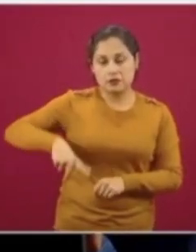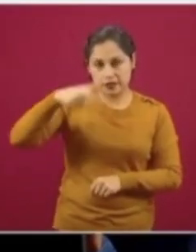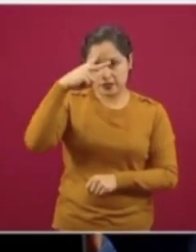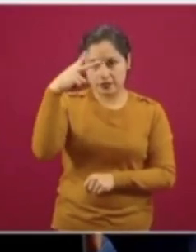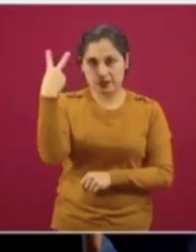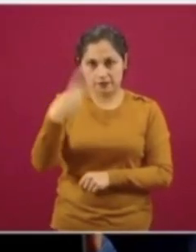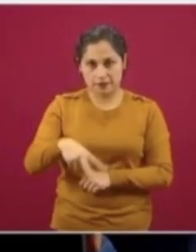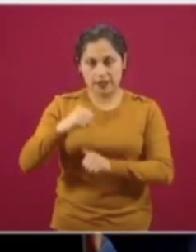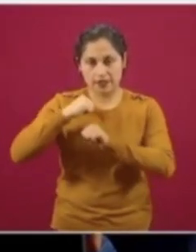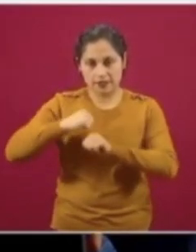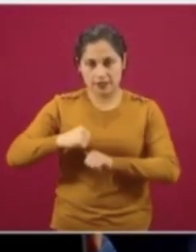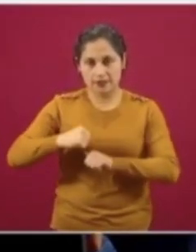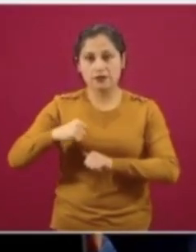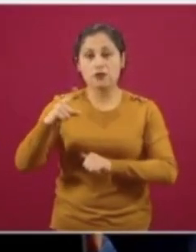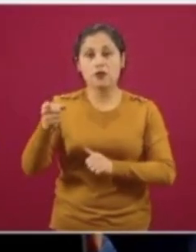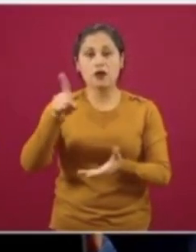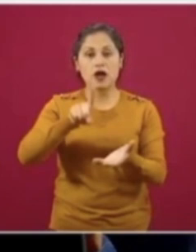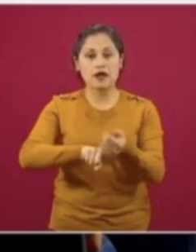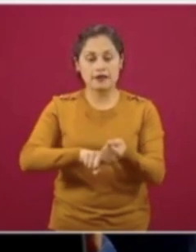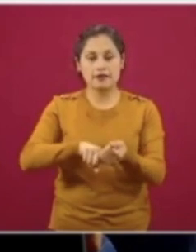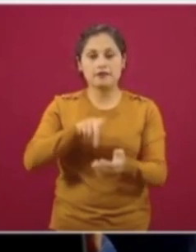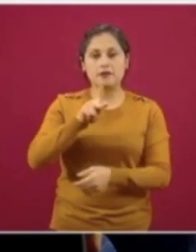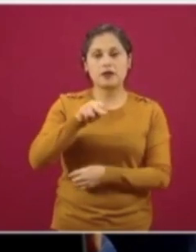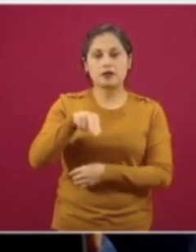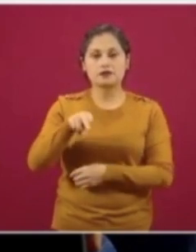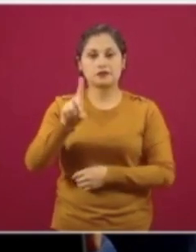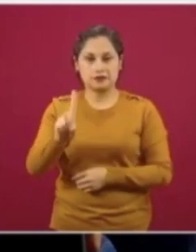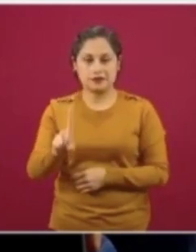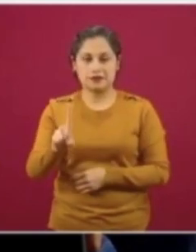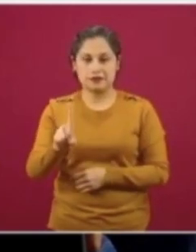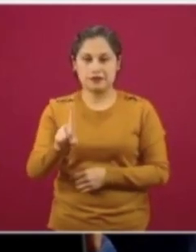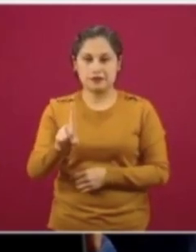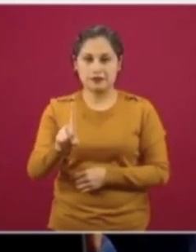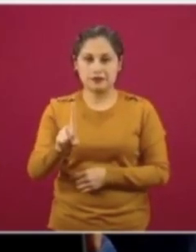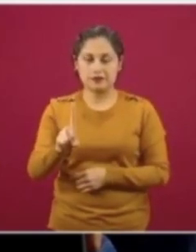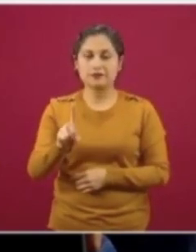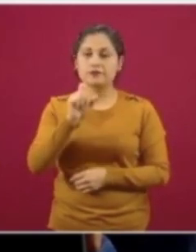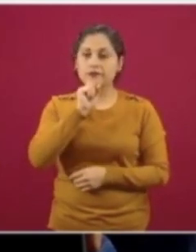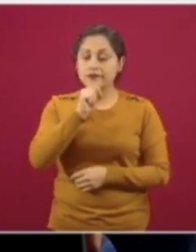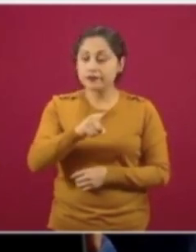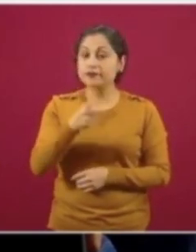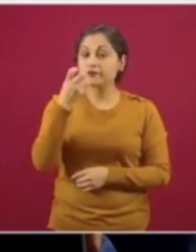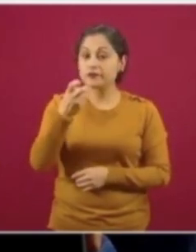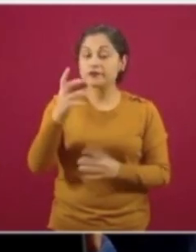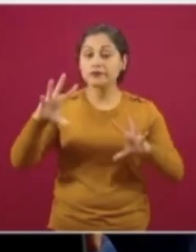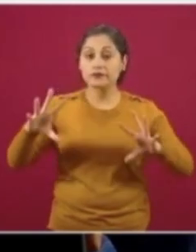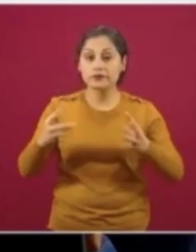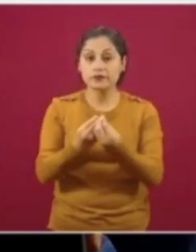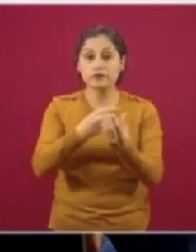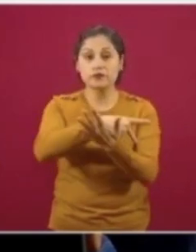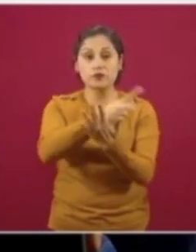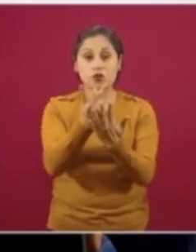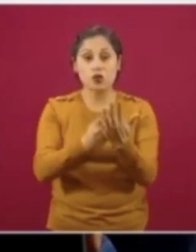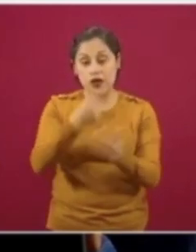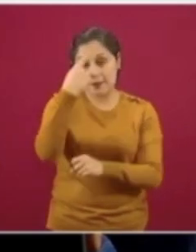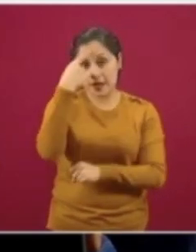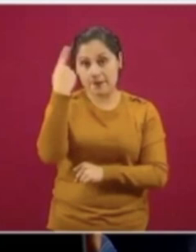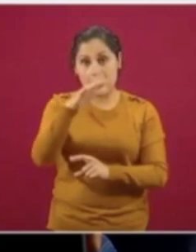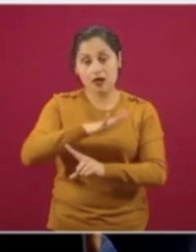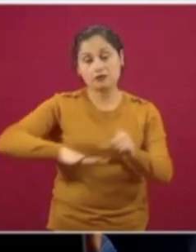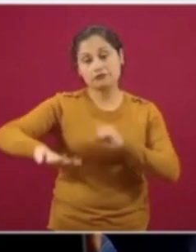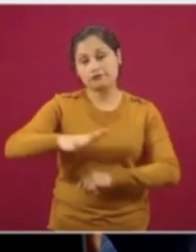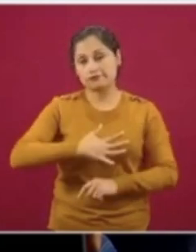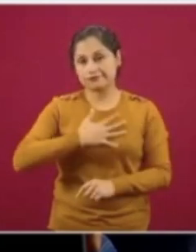y establecido en el Plan Nacional de Desarrollo y forma parte del conjunto de programas integrales de bienestar que